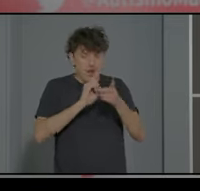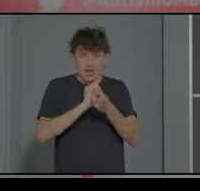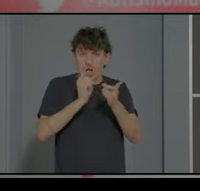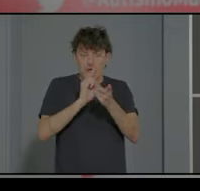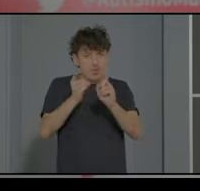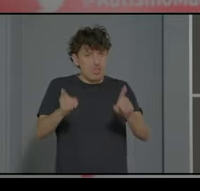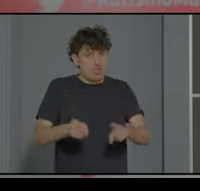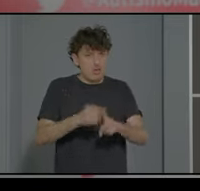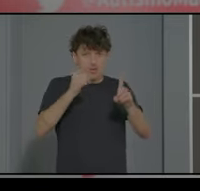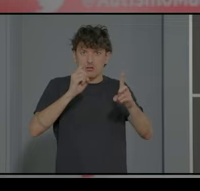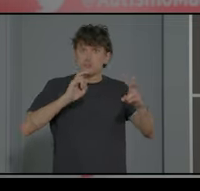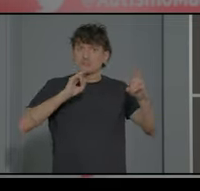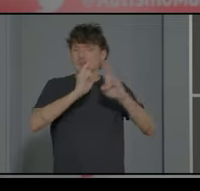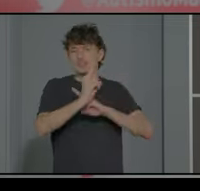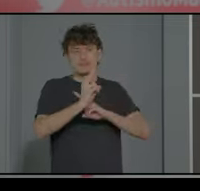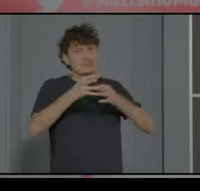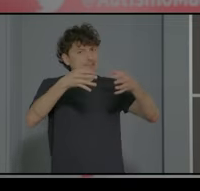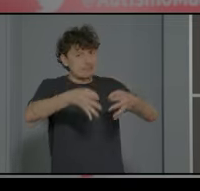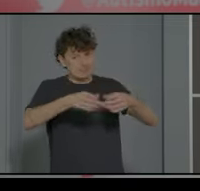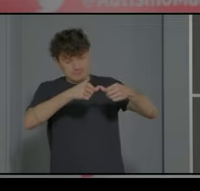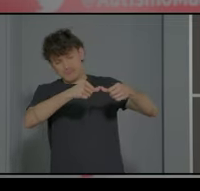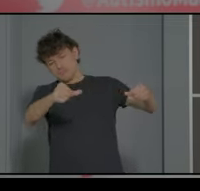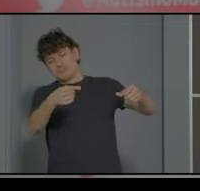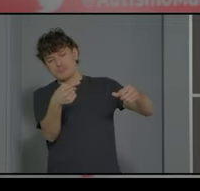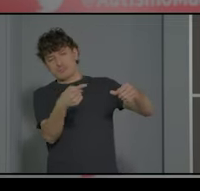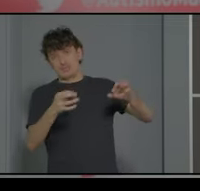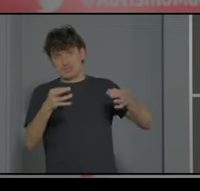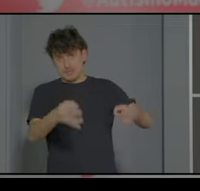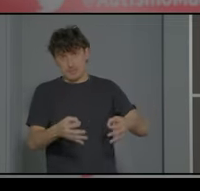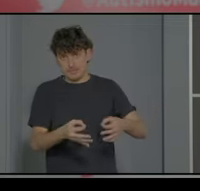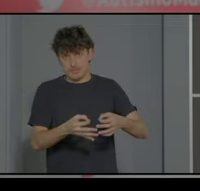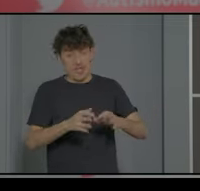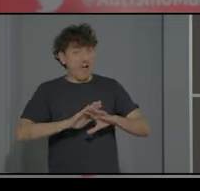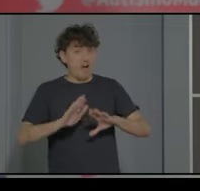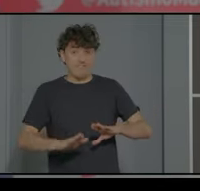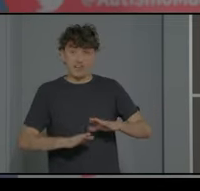paradójicamente estereotipada y no vamos a avanzar.